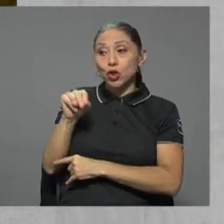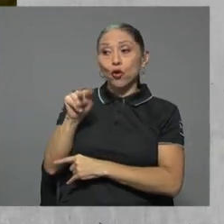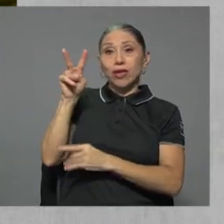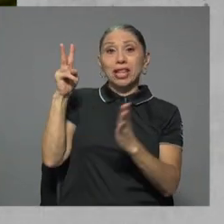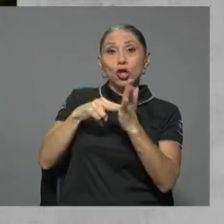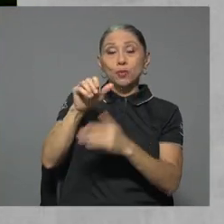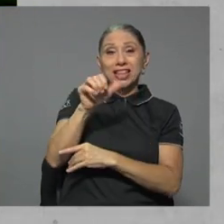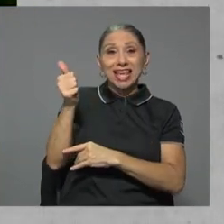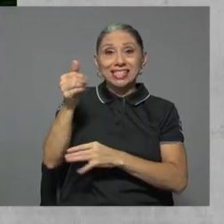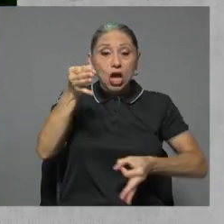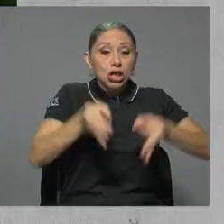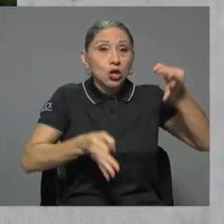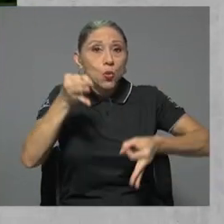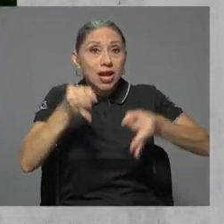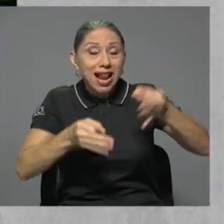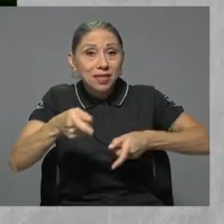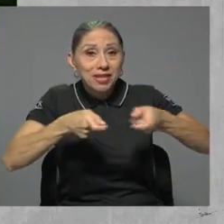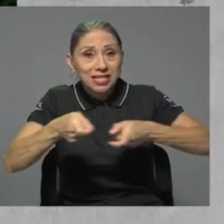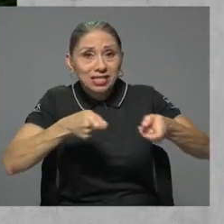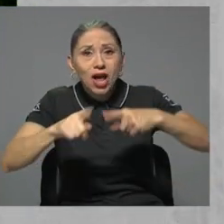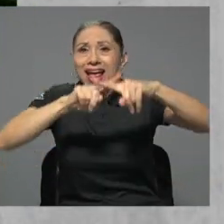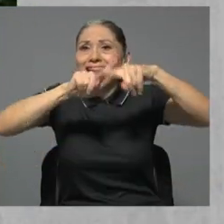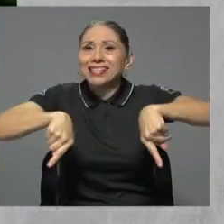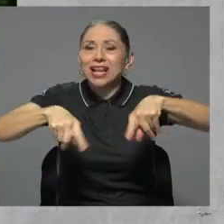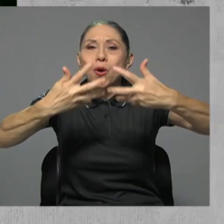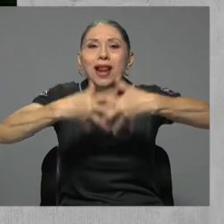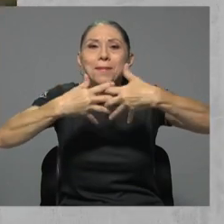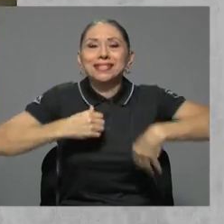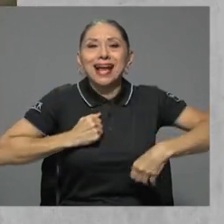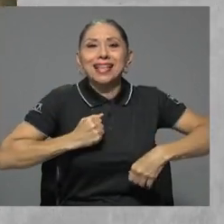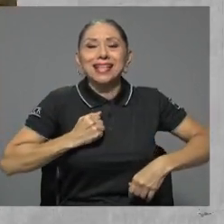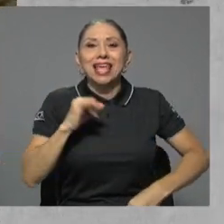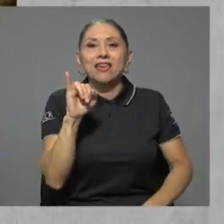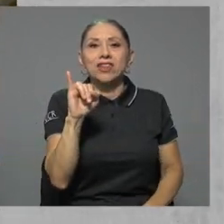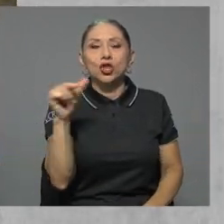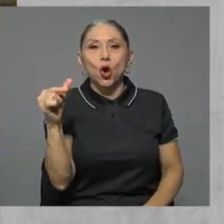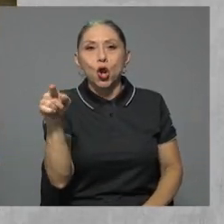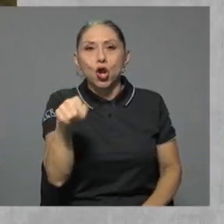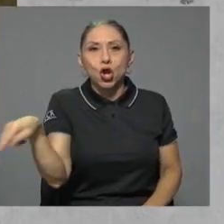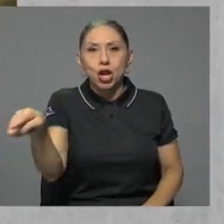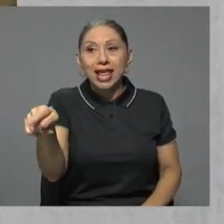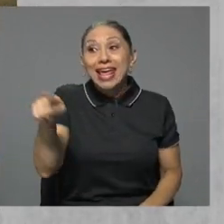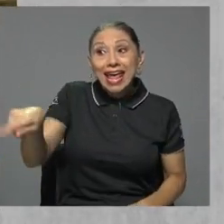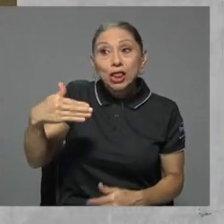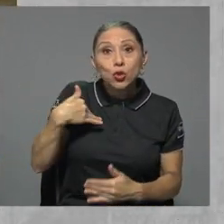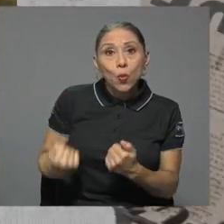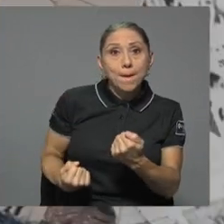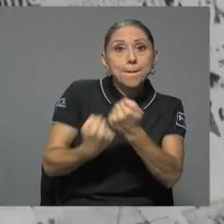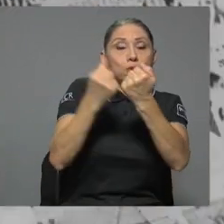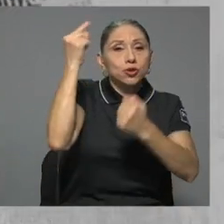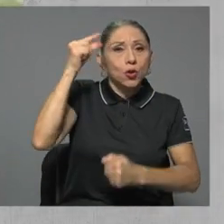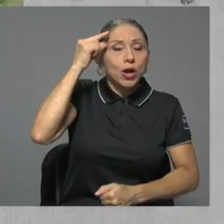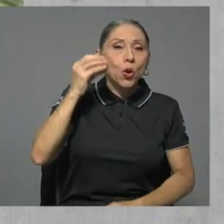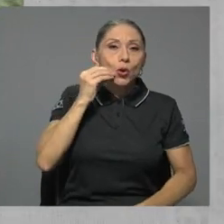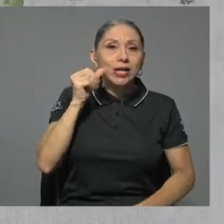Contencioso Administrativo canceló la concesión minera de la empresa canadiense Infinito Gold, que recibió apoyos del gobierno de Oscar Aria